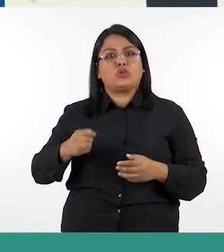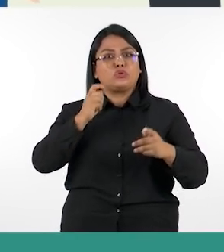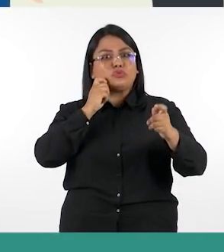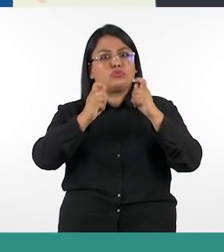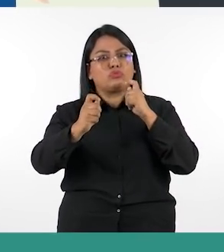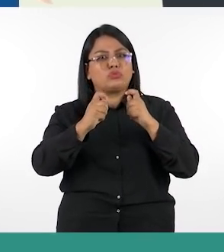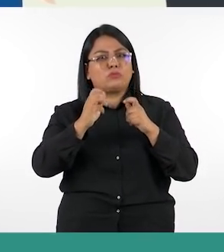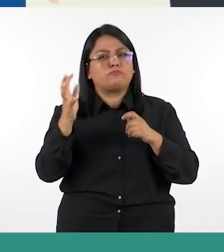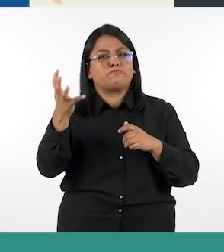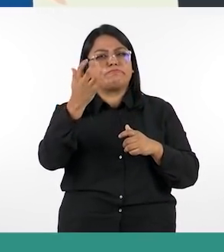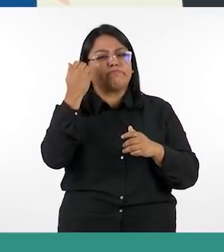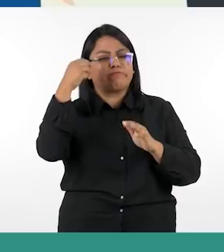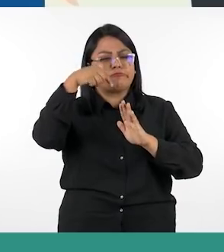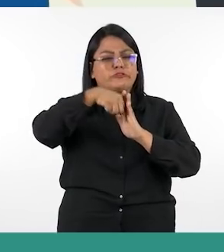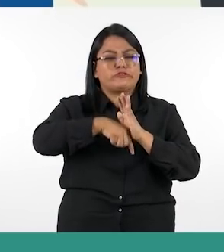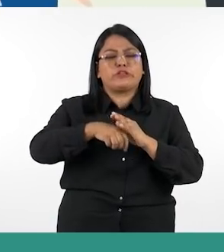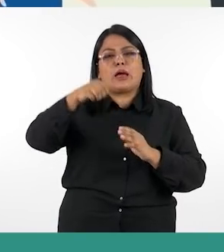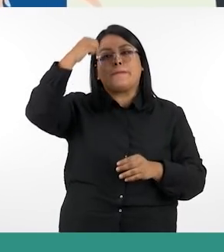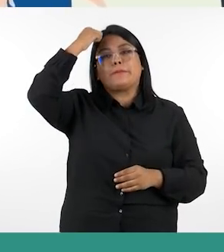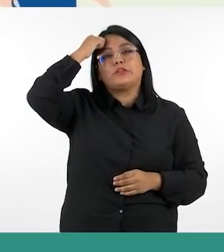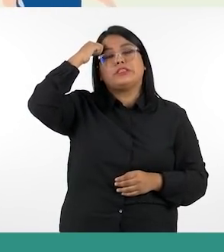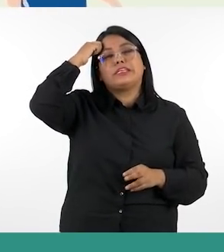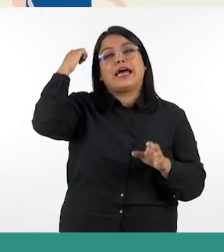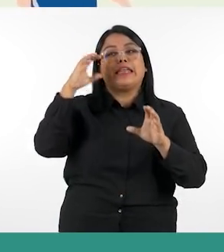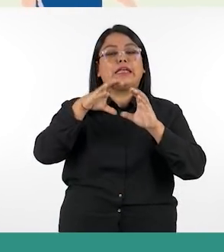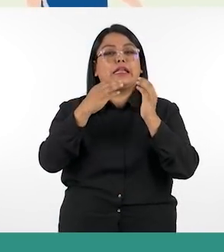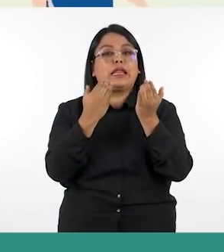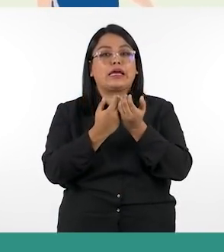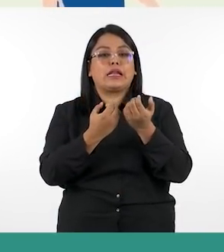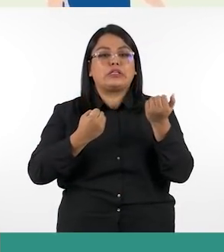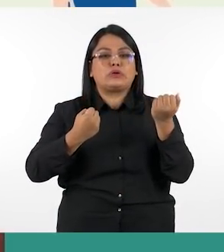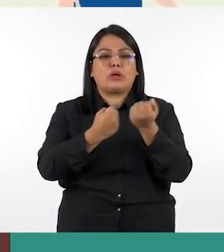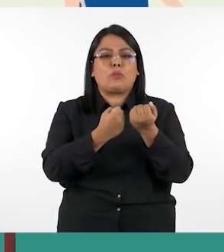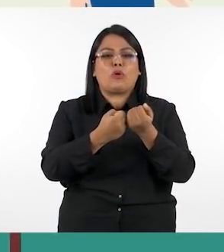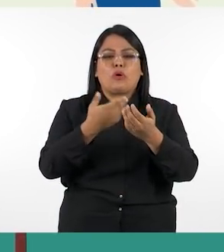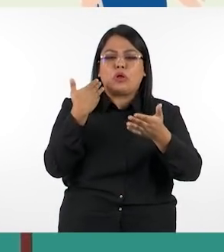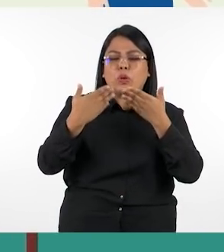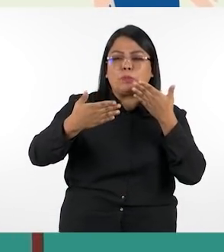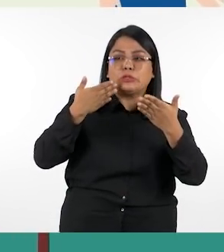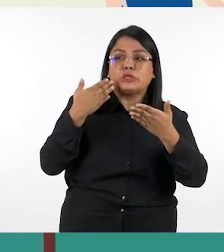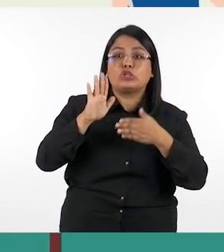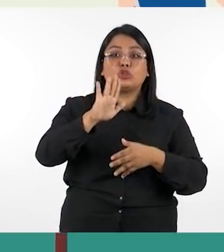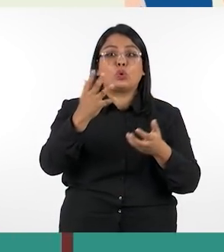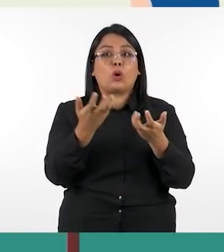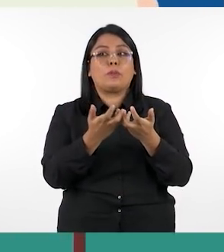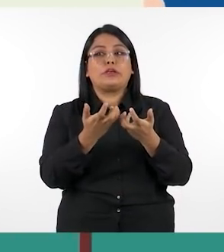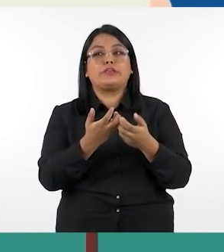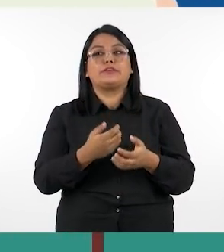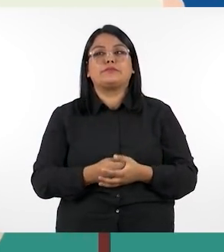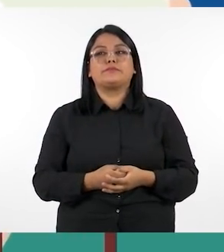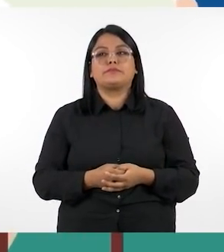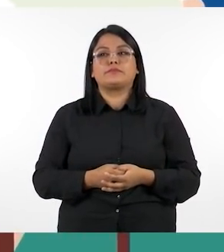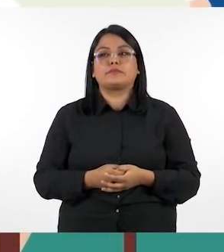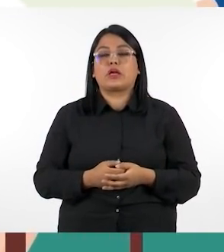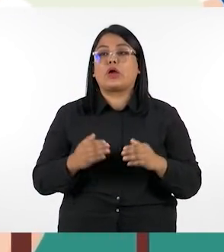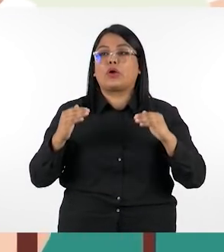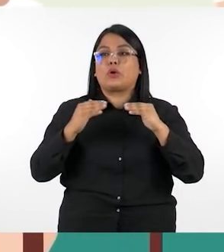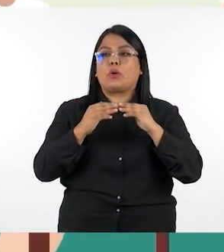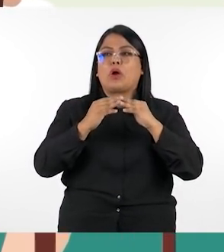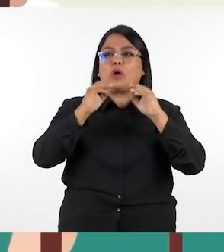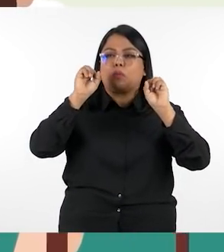estudiantes tutores logran interiorizar el aprendizaje de la clase a través de la explicación a sus compañeros